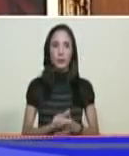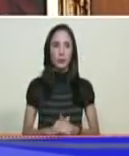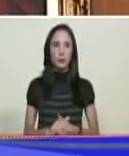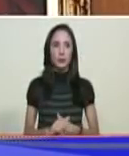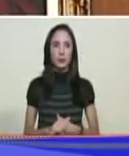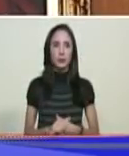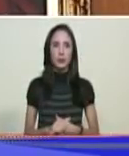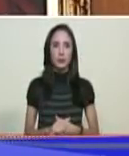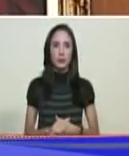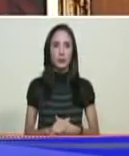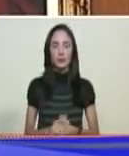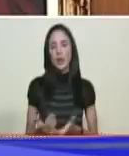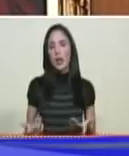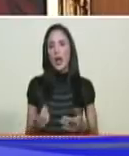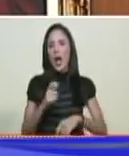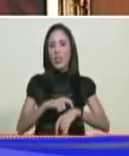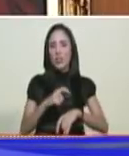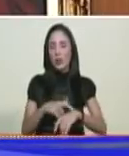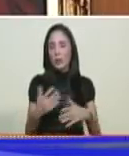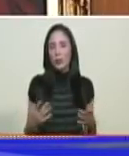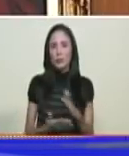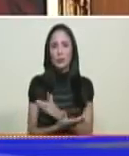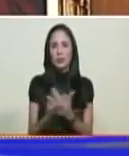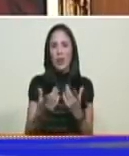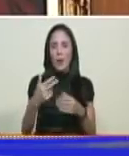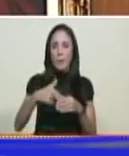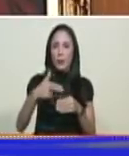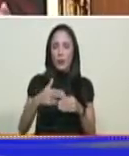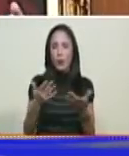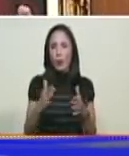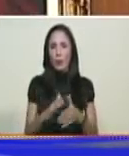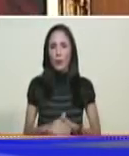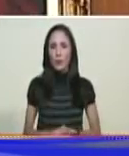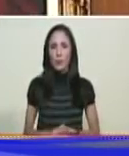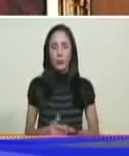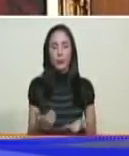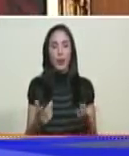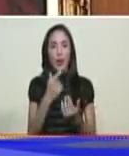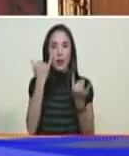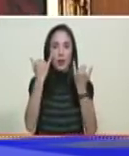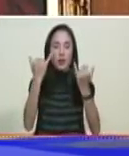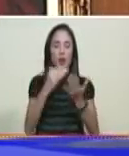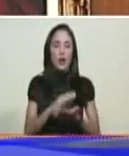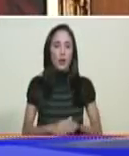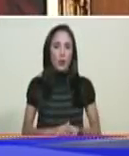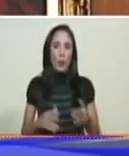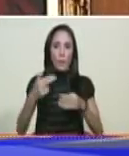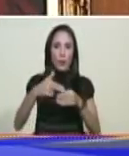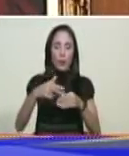¿cuánto tiempo le quedará al petróleo como energético fundamental del mundo?